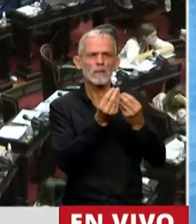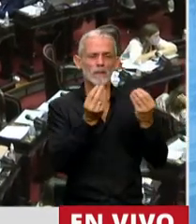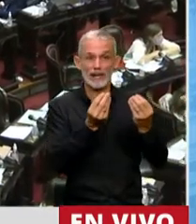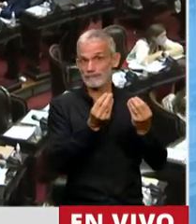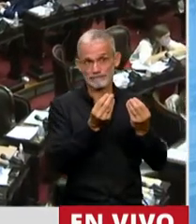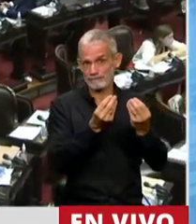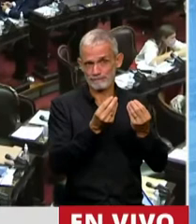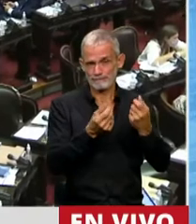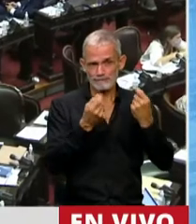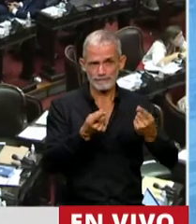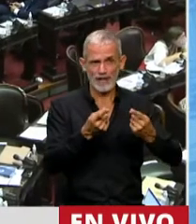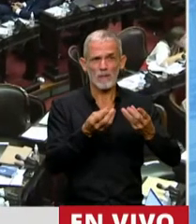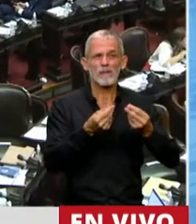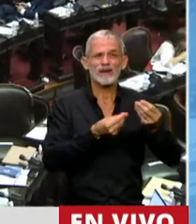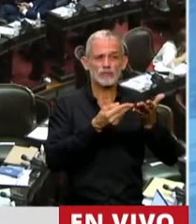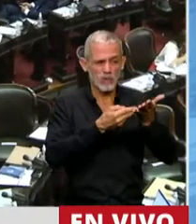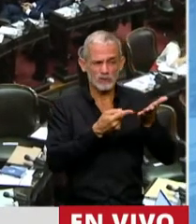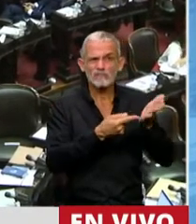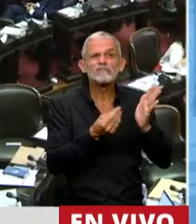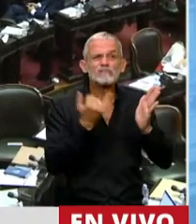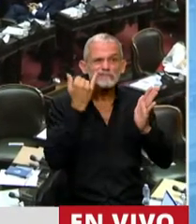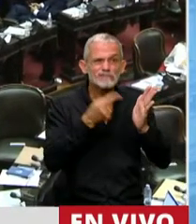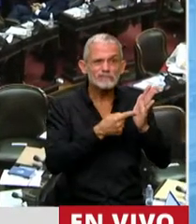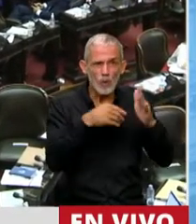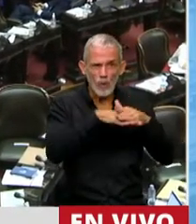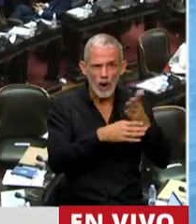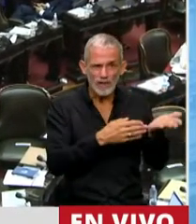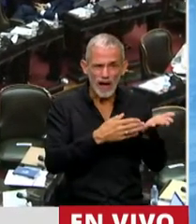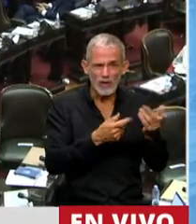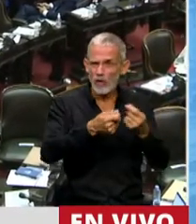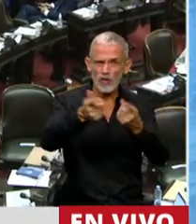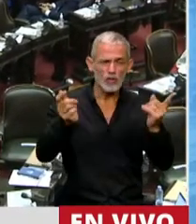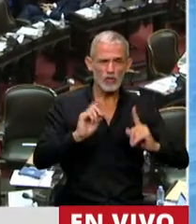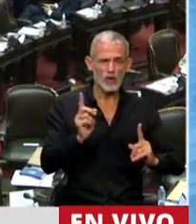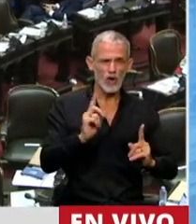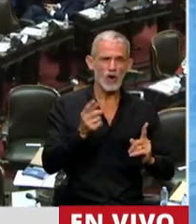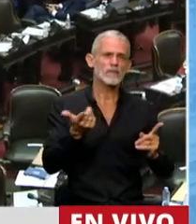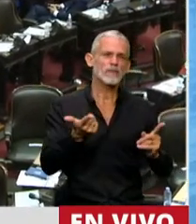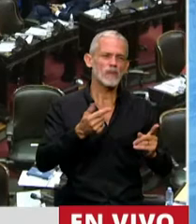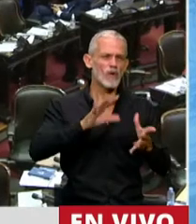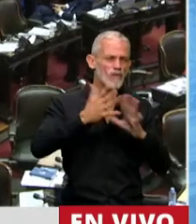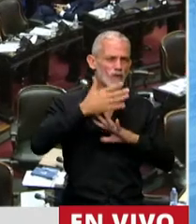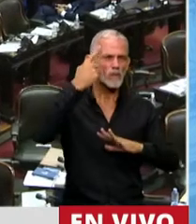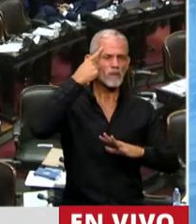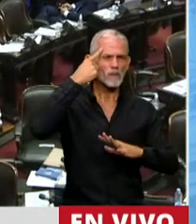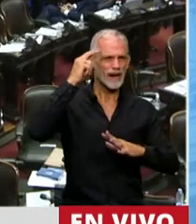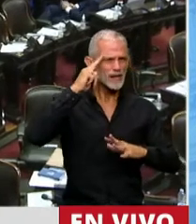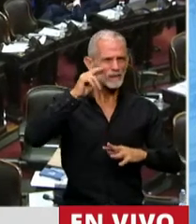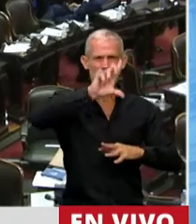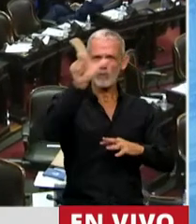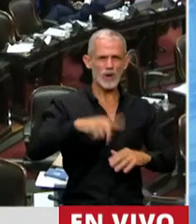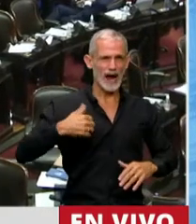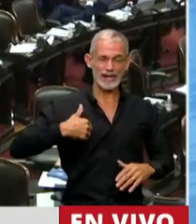que menos ha ejecutado su presupuesto en este año. Y claramente lo ha hecho con muy poco criterio federal. Las